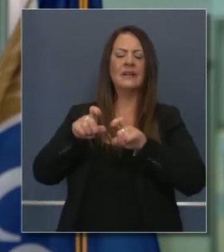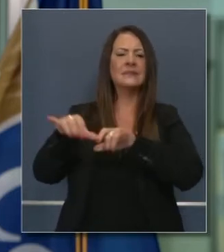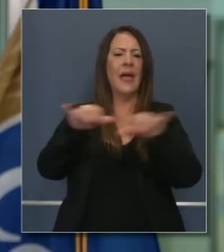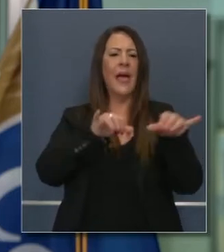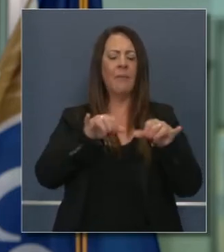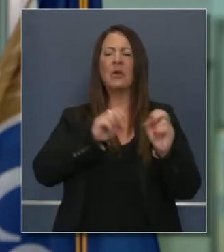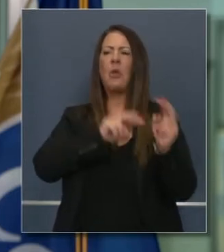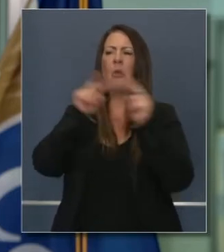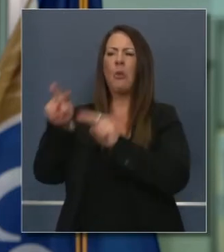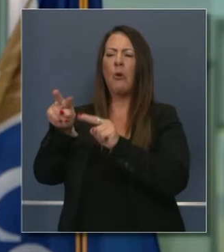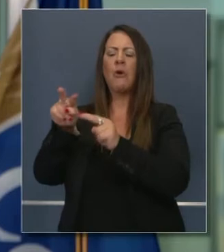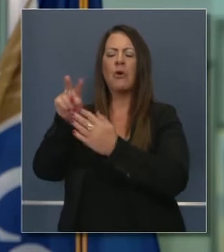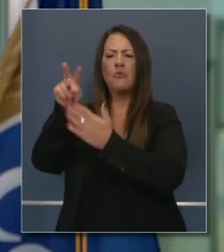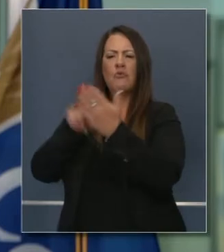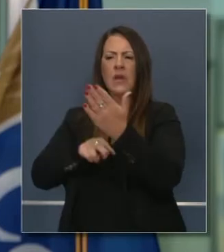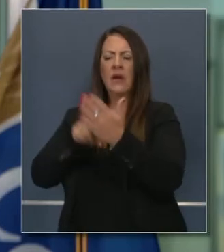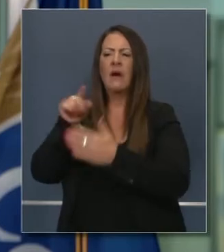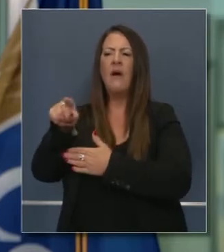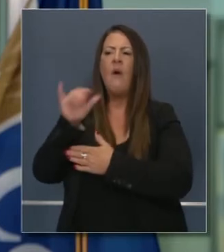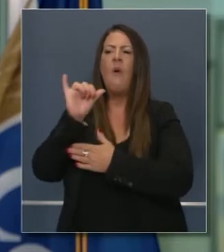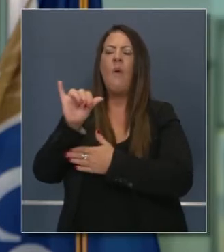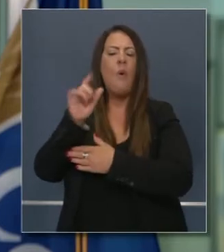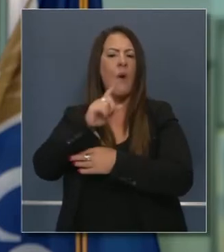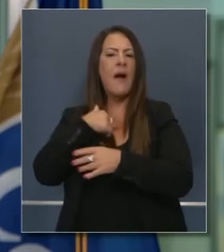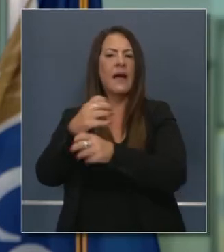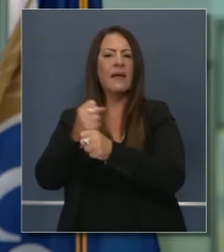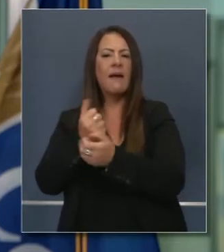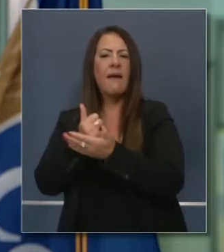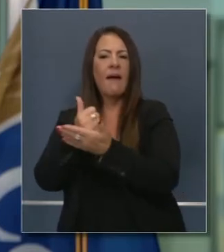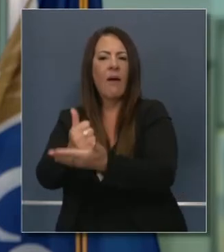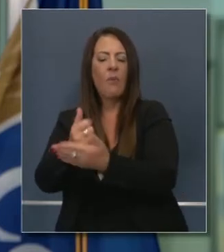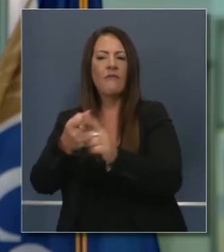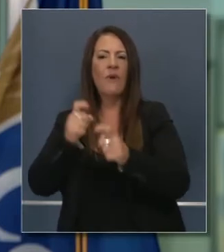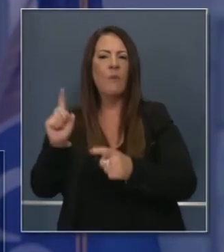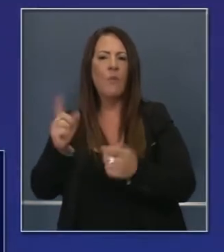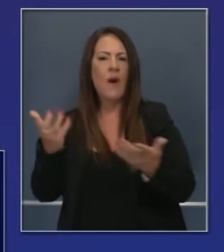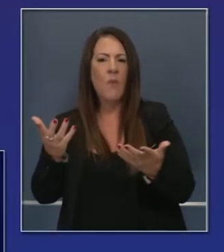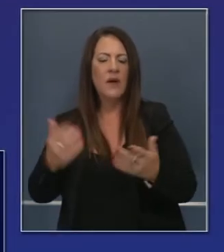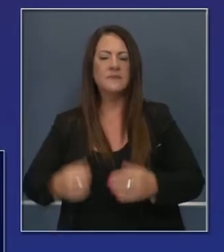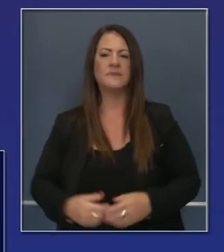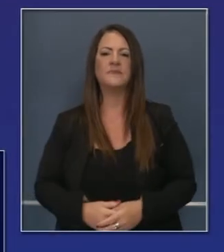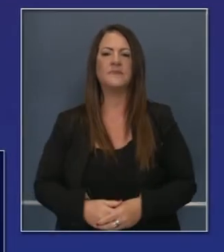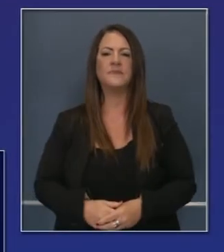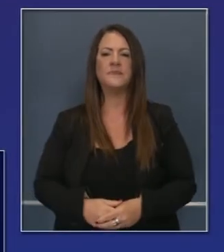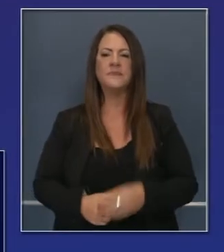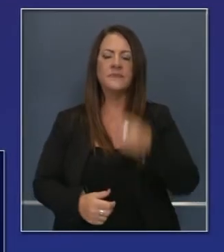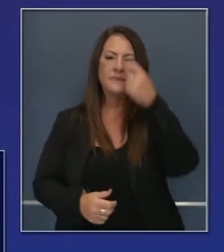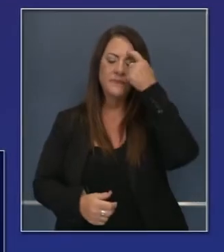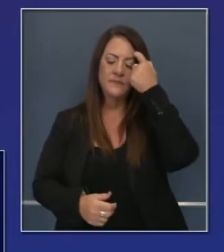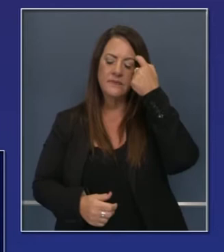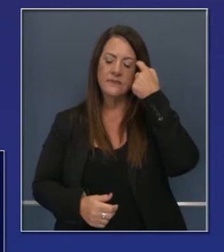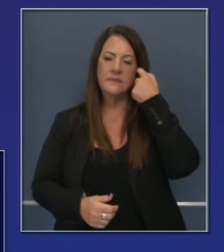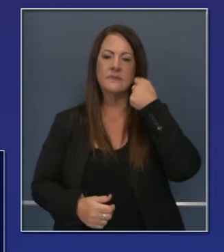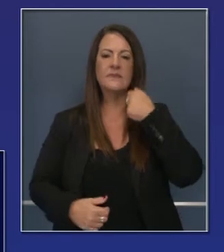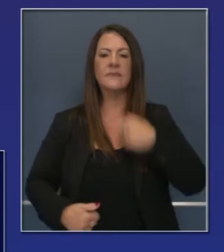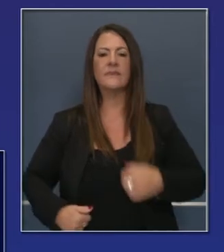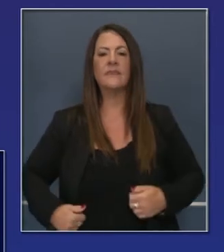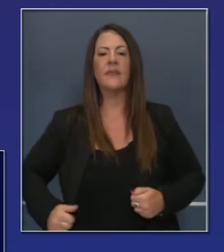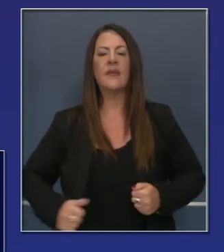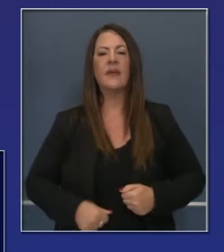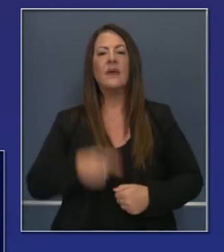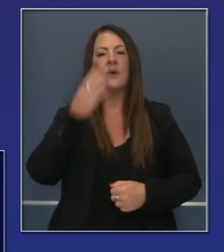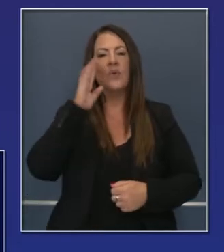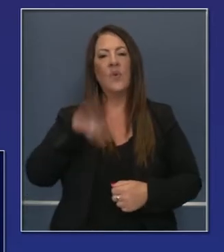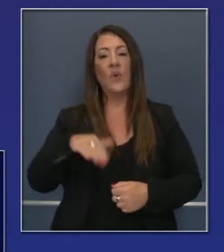al acceso a recursos para que ustedes puedan tener una respuesta concreta y real durante este momento de tanta ansia.